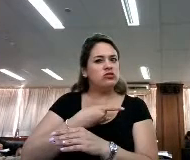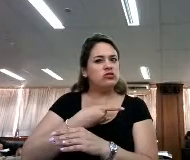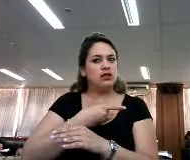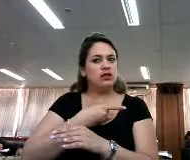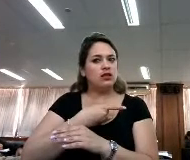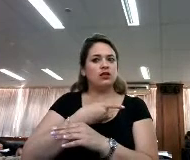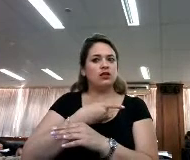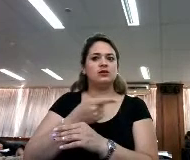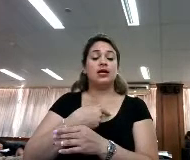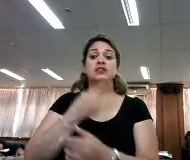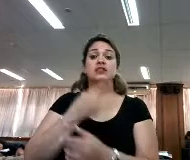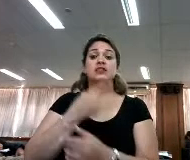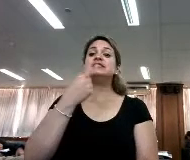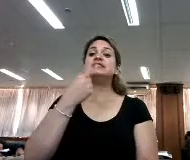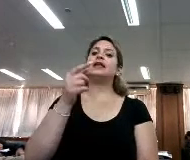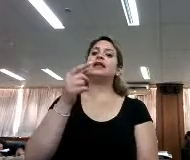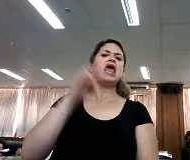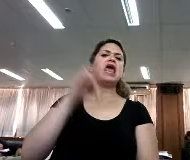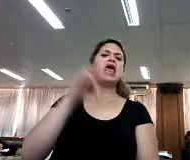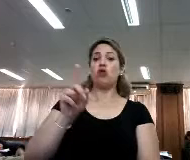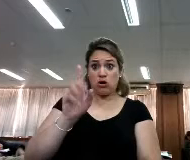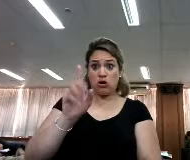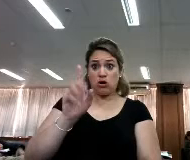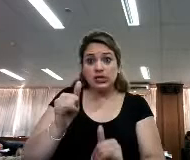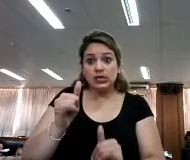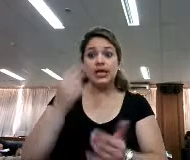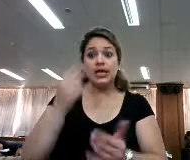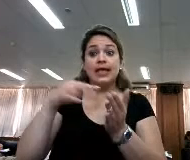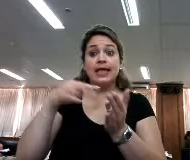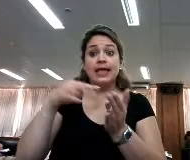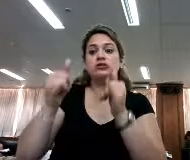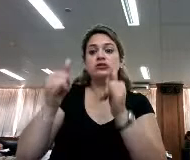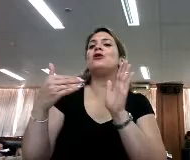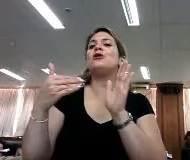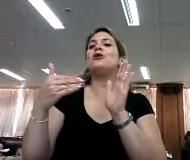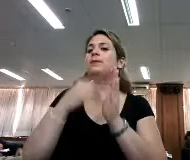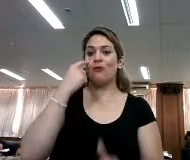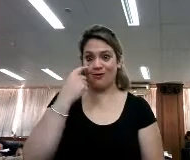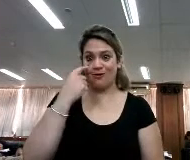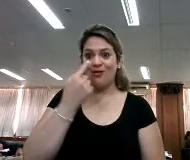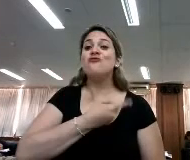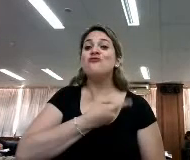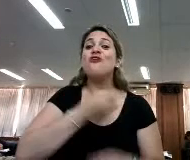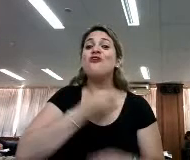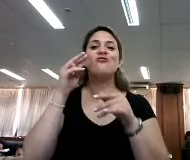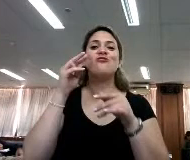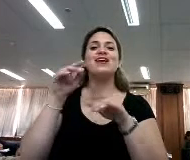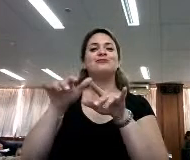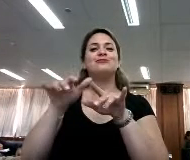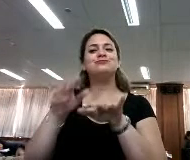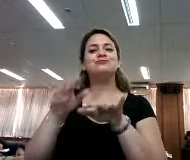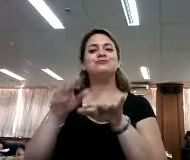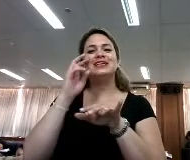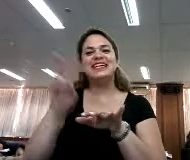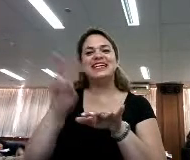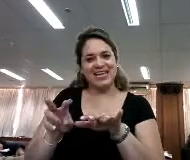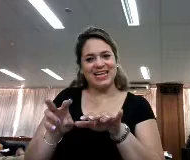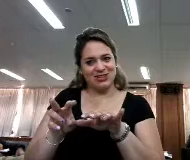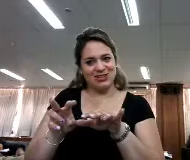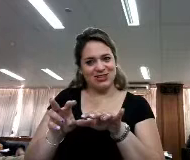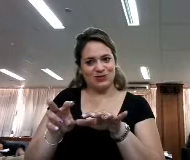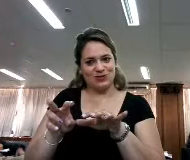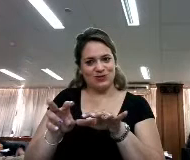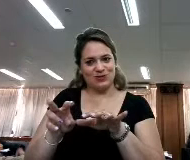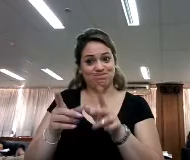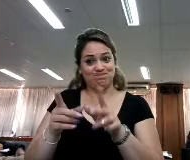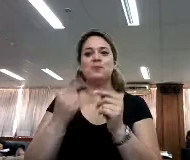decir que no estamos leyendo, más bien decirles esto no se adecua a la investigación que necesitas